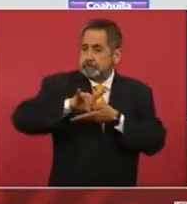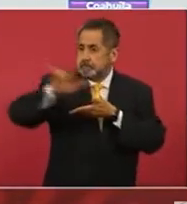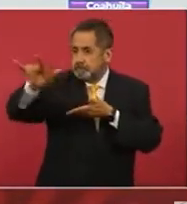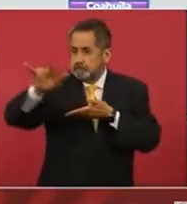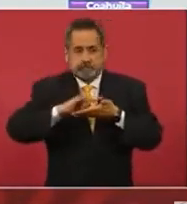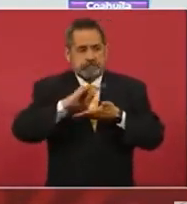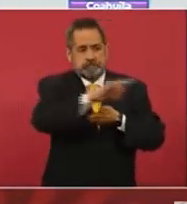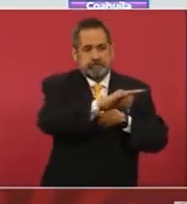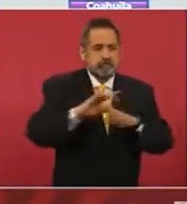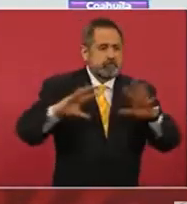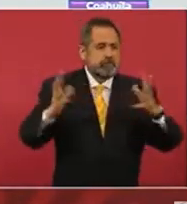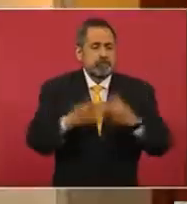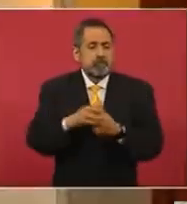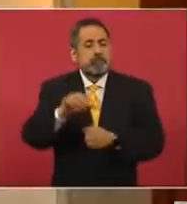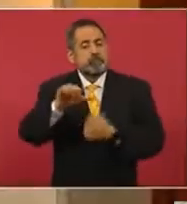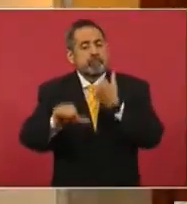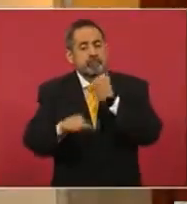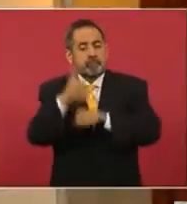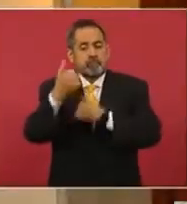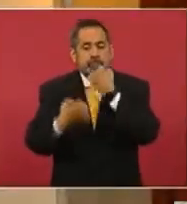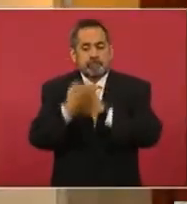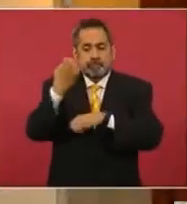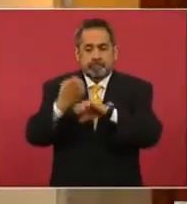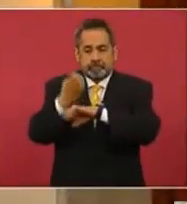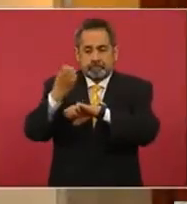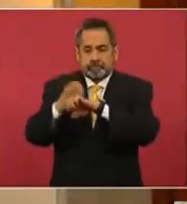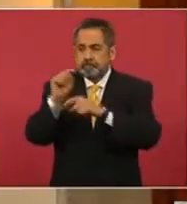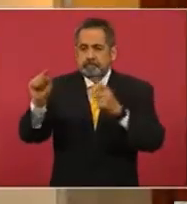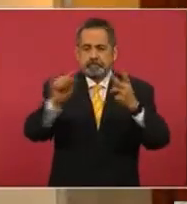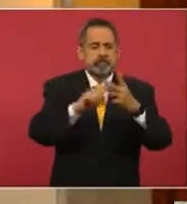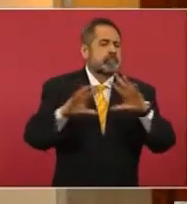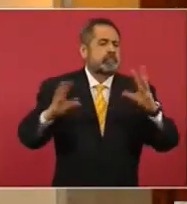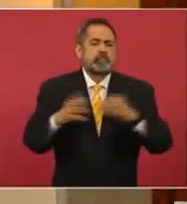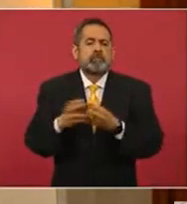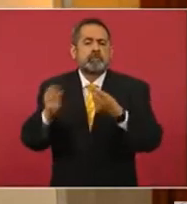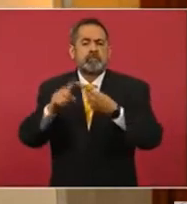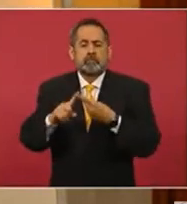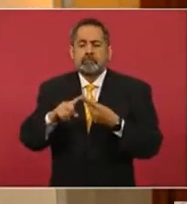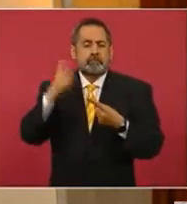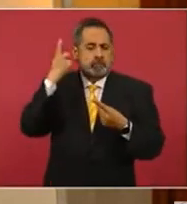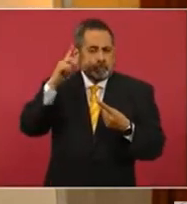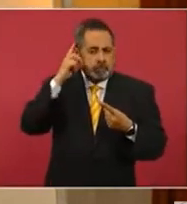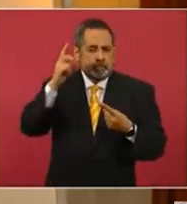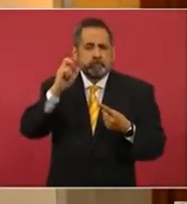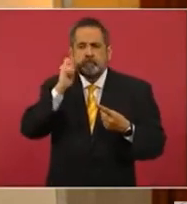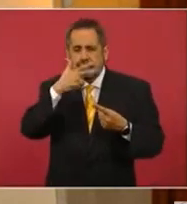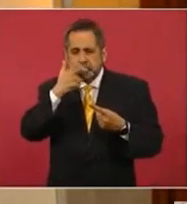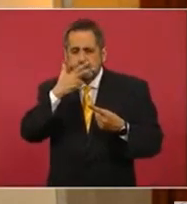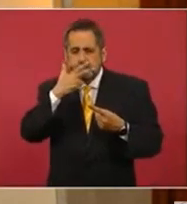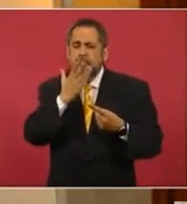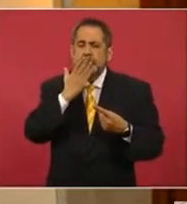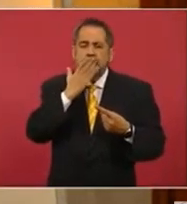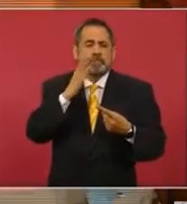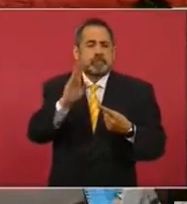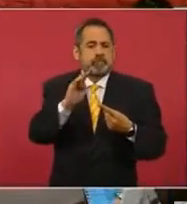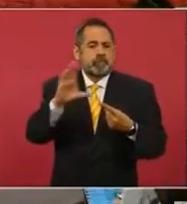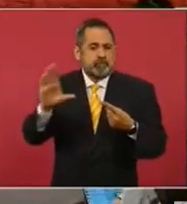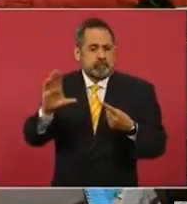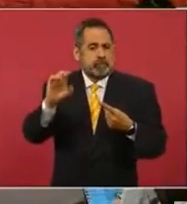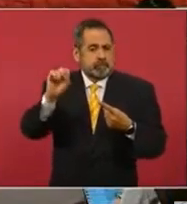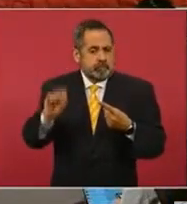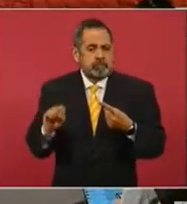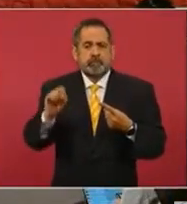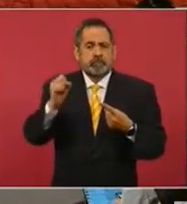a 11 entidades federativas. En la ruta 1 se atendió Durango, Chihuahua, Sonora, Baja California